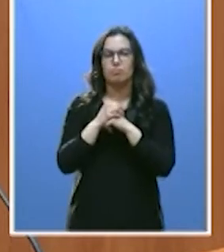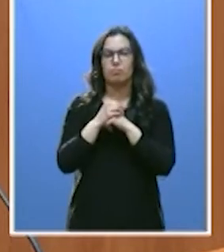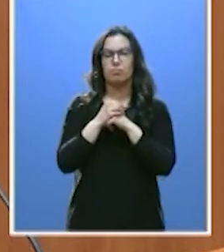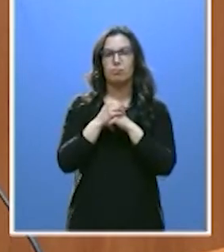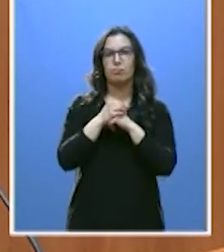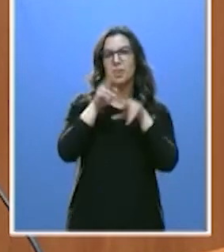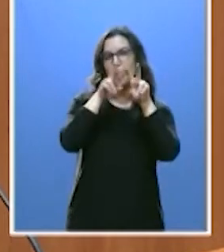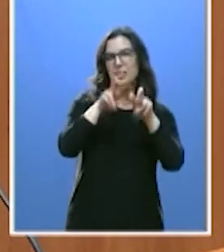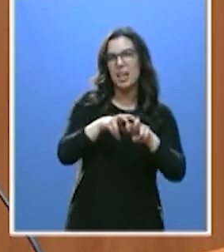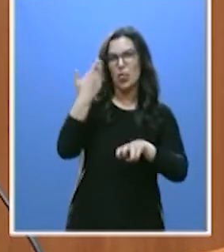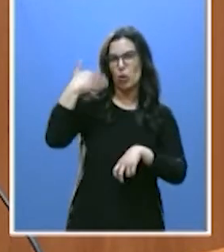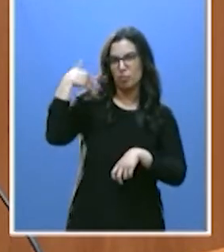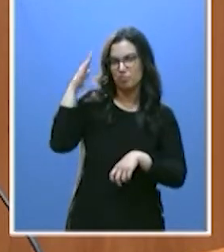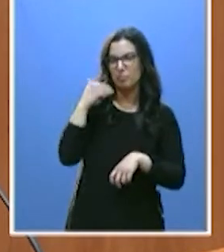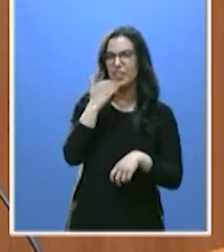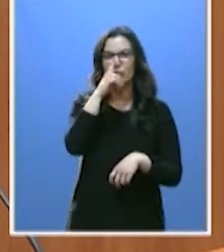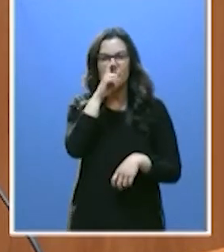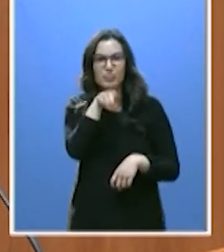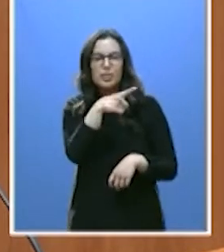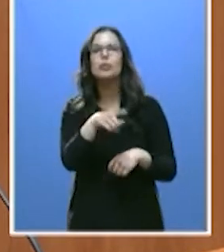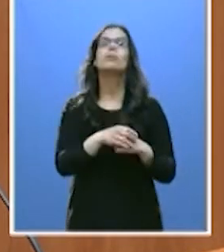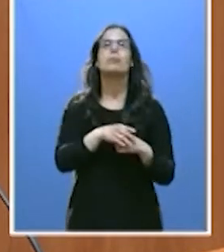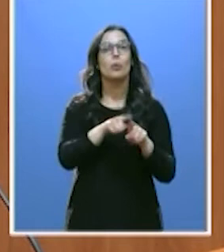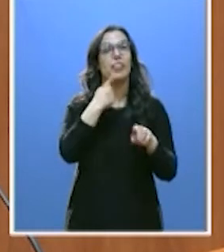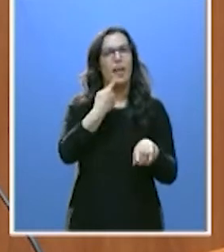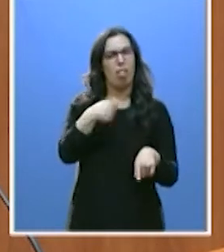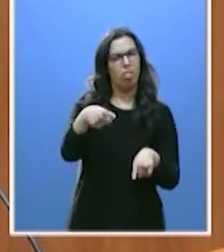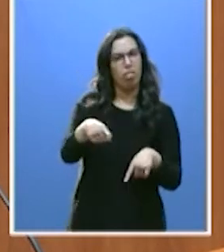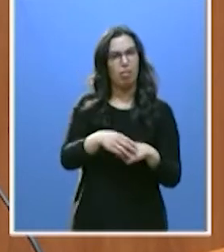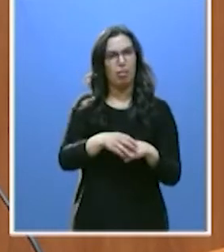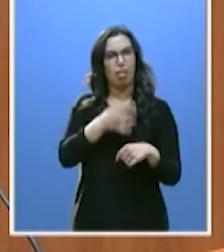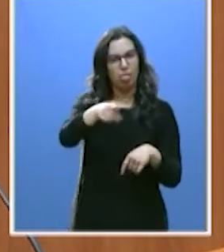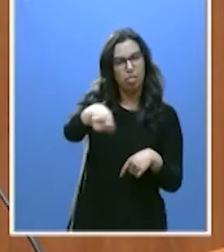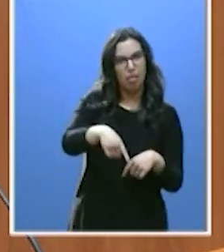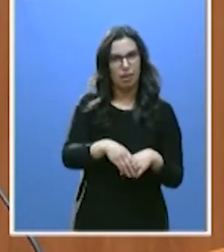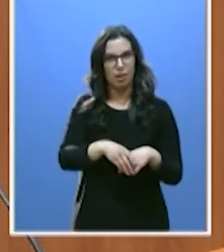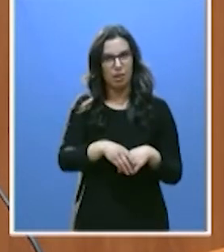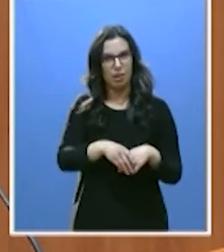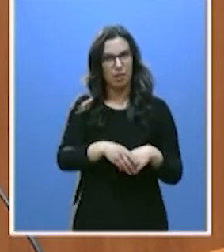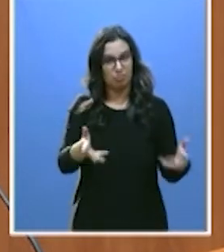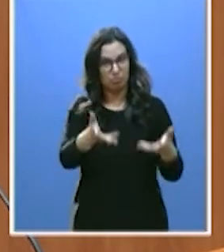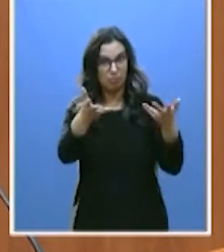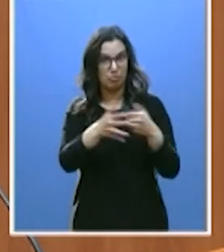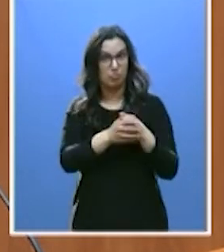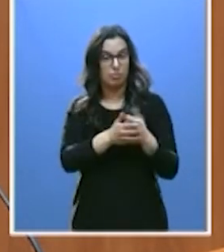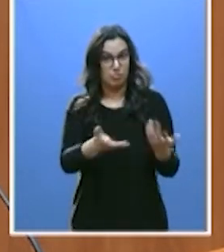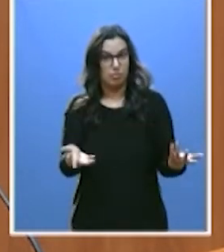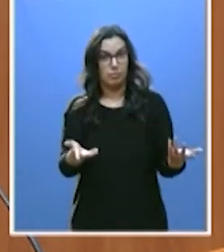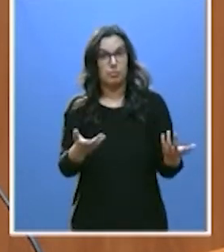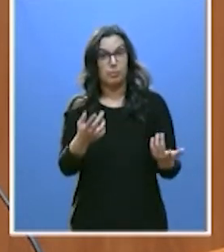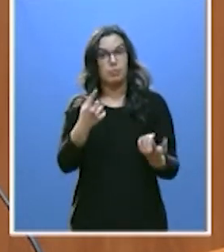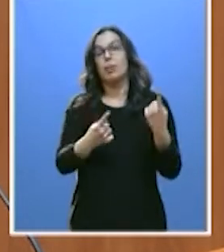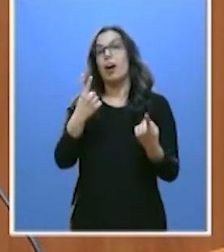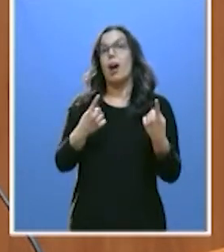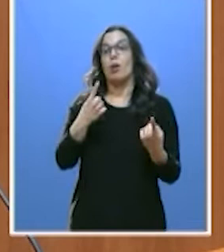pasada? Ese atízale, atízale a quienes no daban